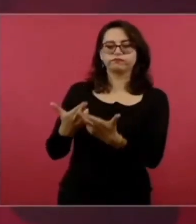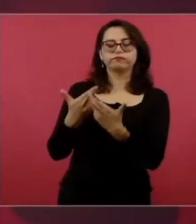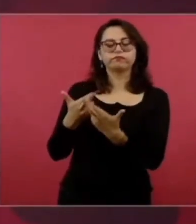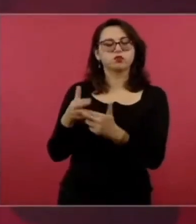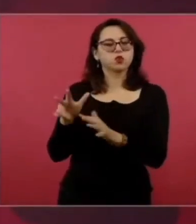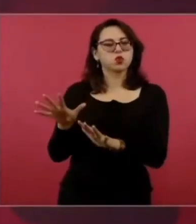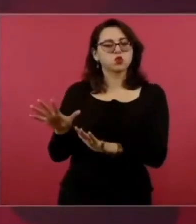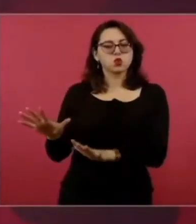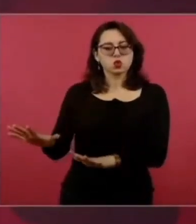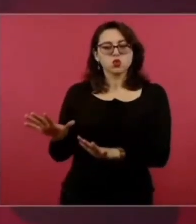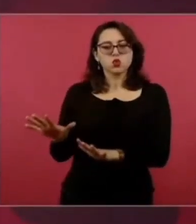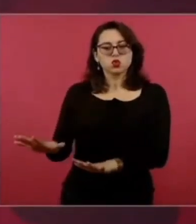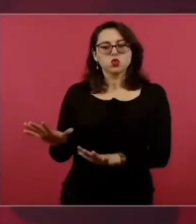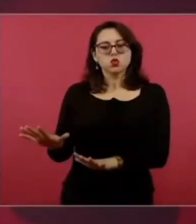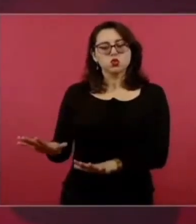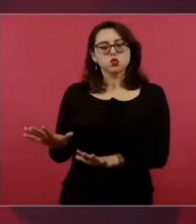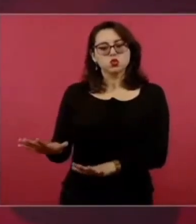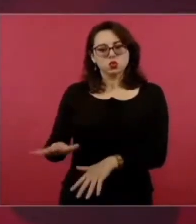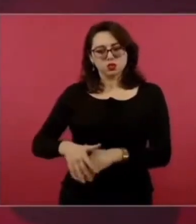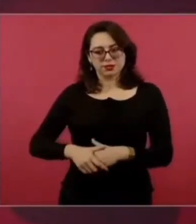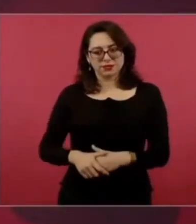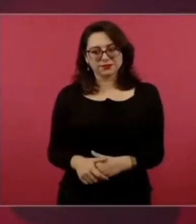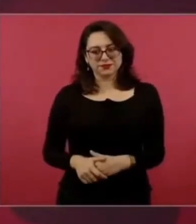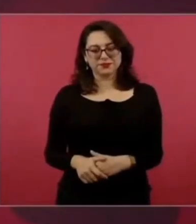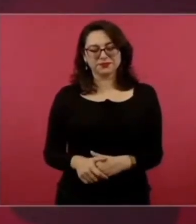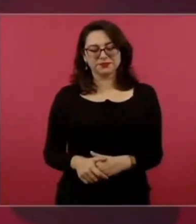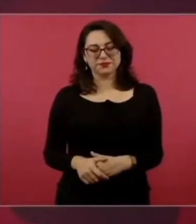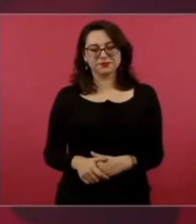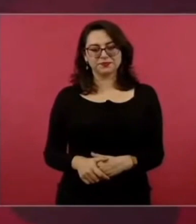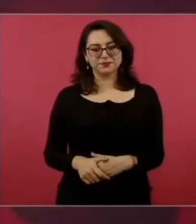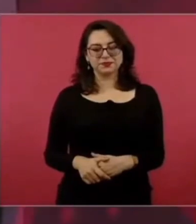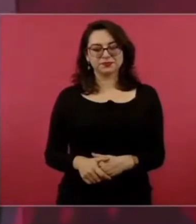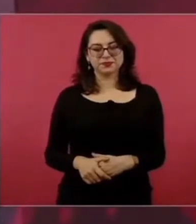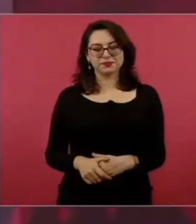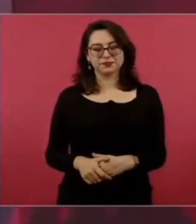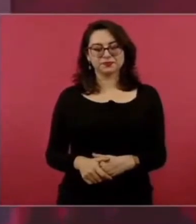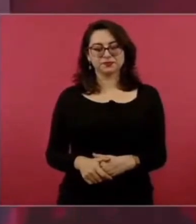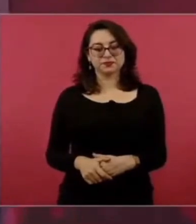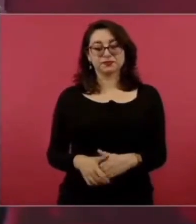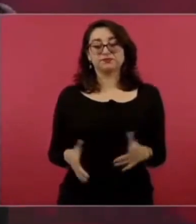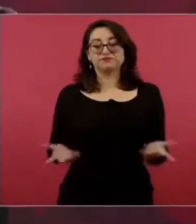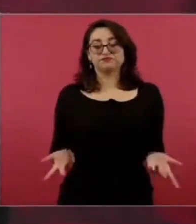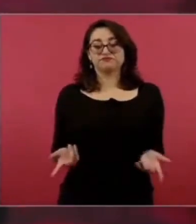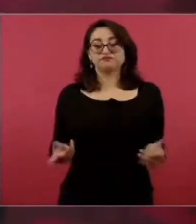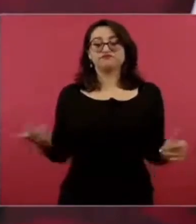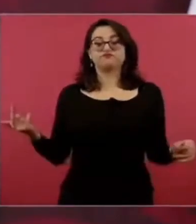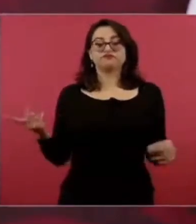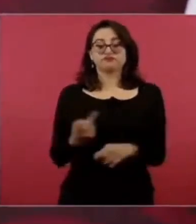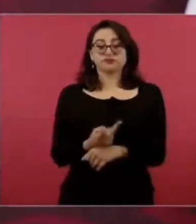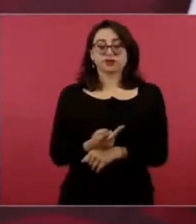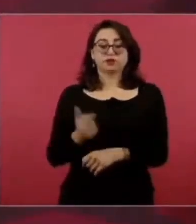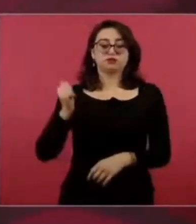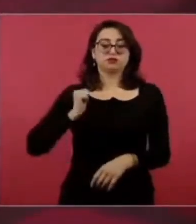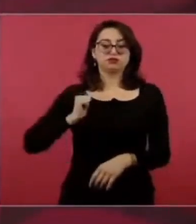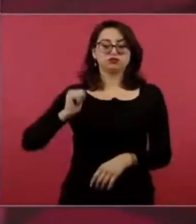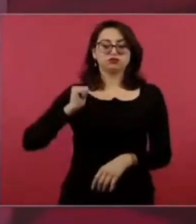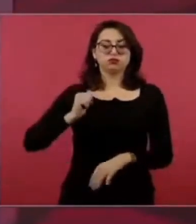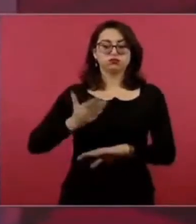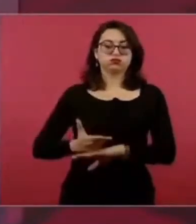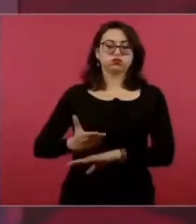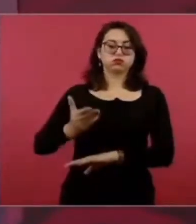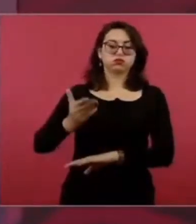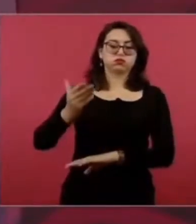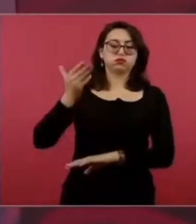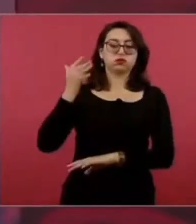porque desde hace siglos, desde que nos invadieron, nos